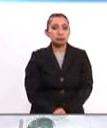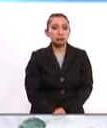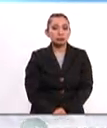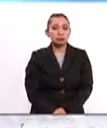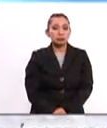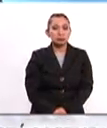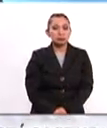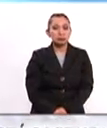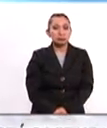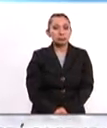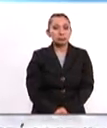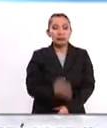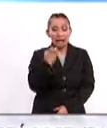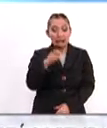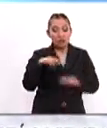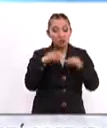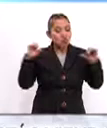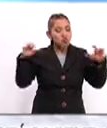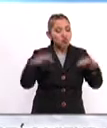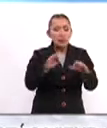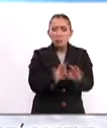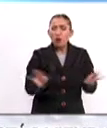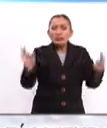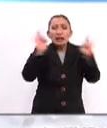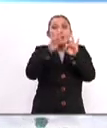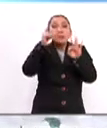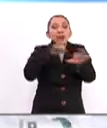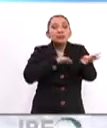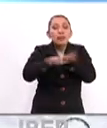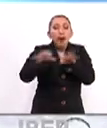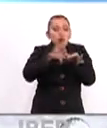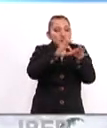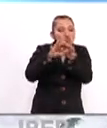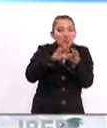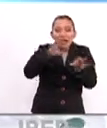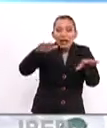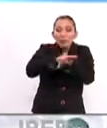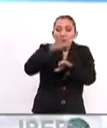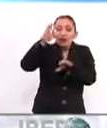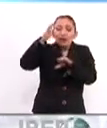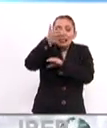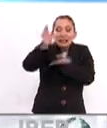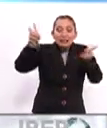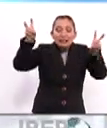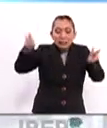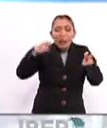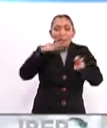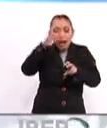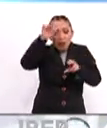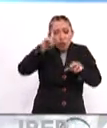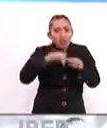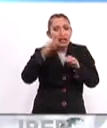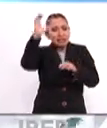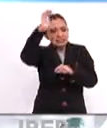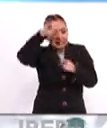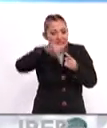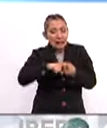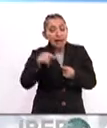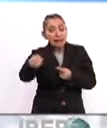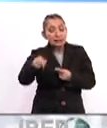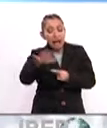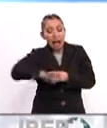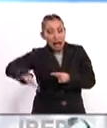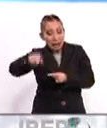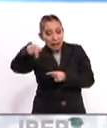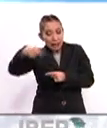Y este encuentro es el más importante para el trabajo en conjunto sobre cambio climático. Es el mejor acuerdo sobre ciencia. Esta